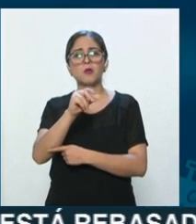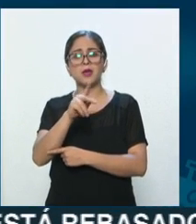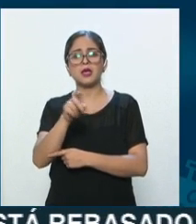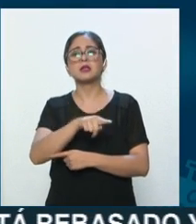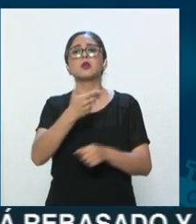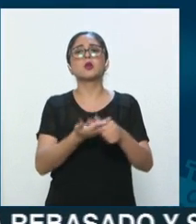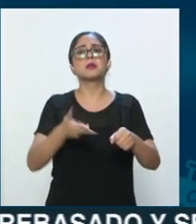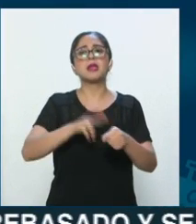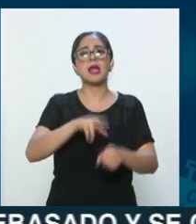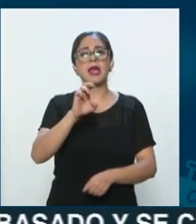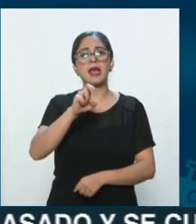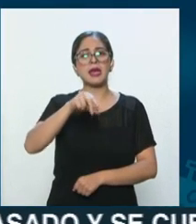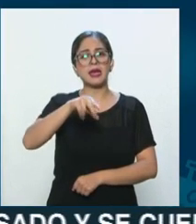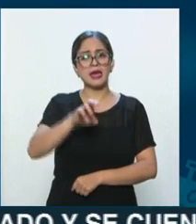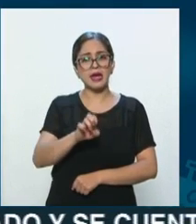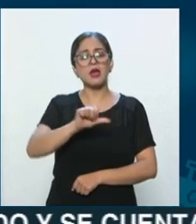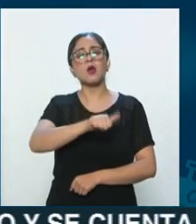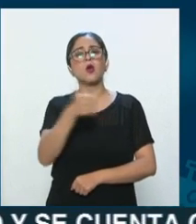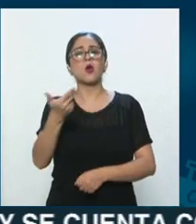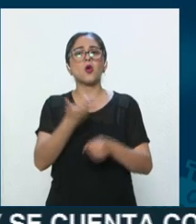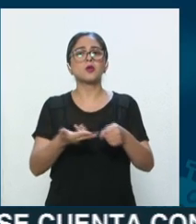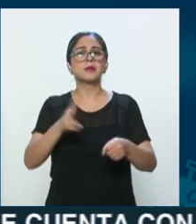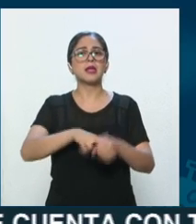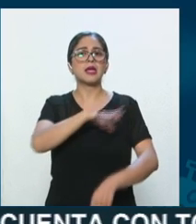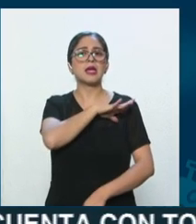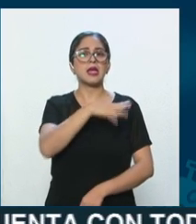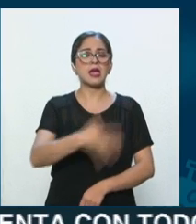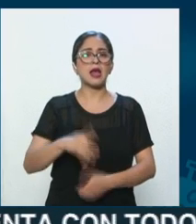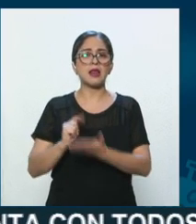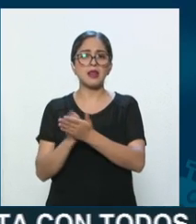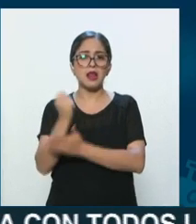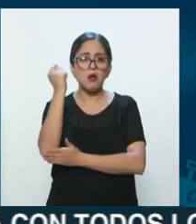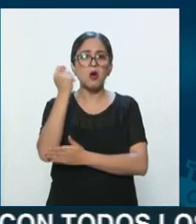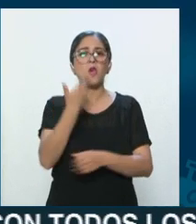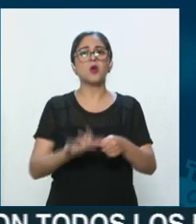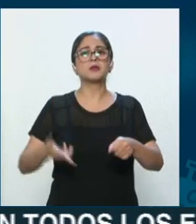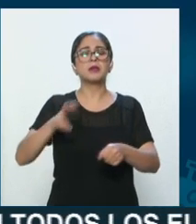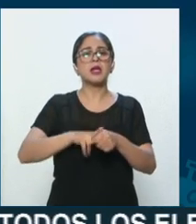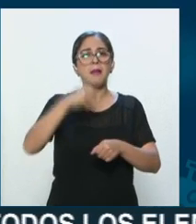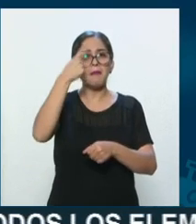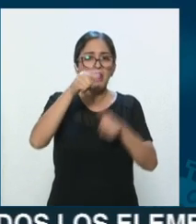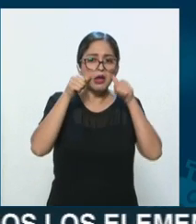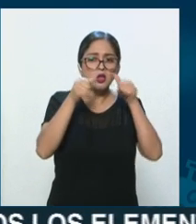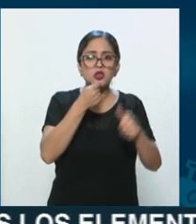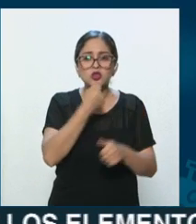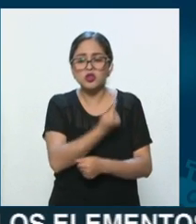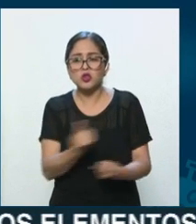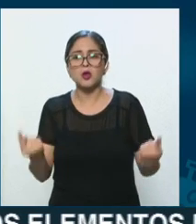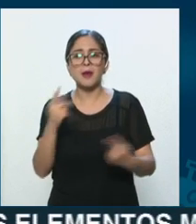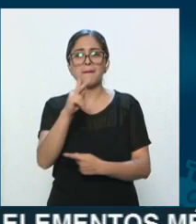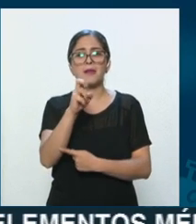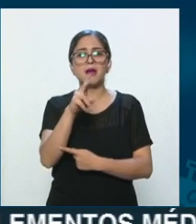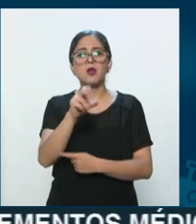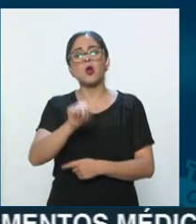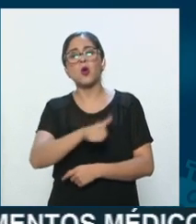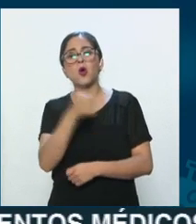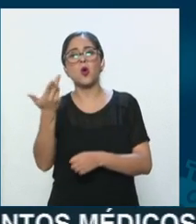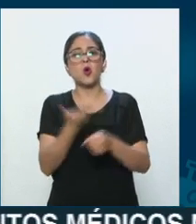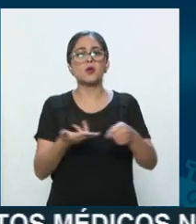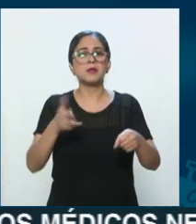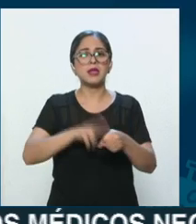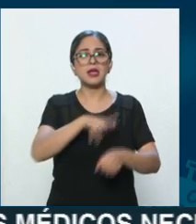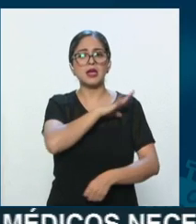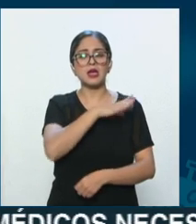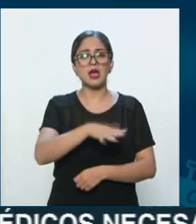Enrique Cabrera, el Hospital General de Tlahuac, el Pediátrico de Peralvillo y el Hospital General Ajusco